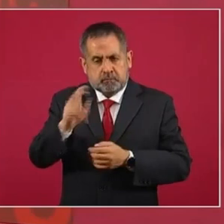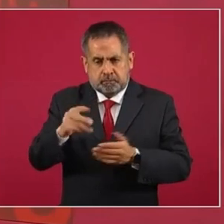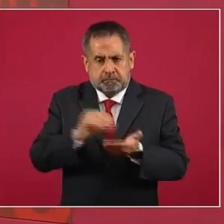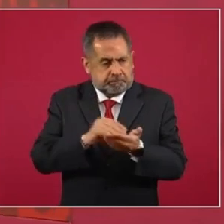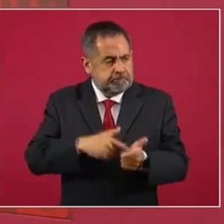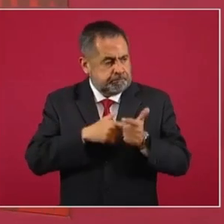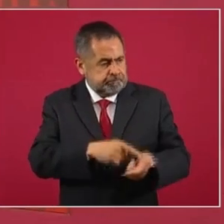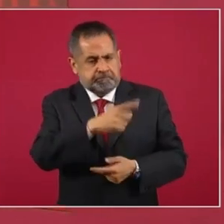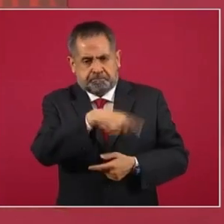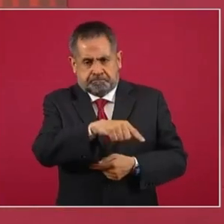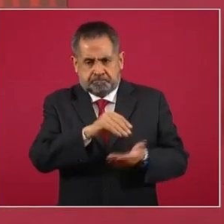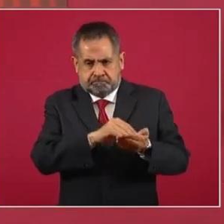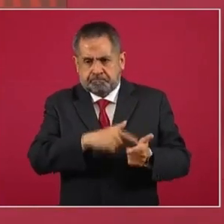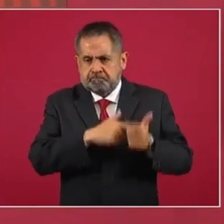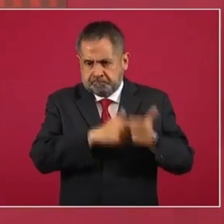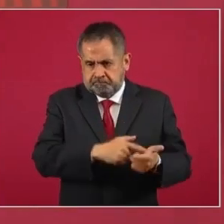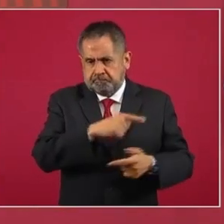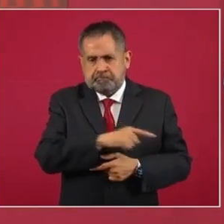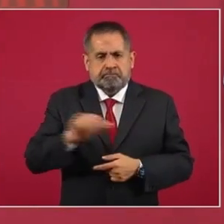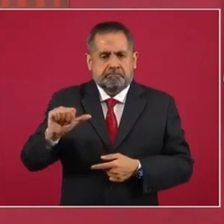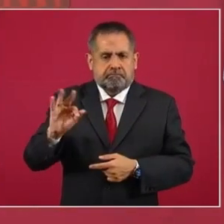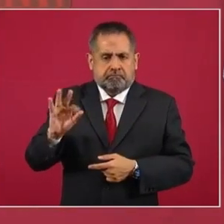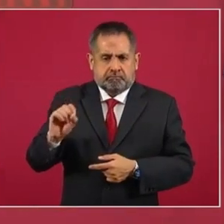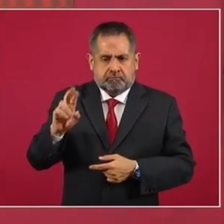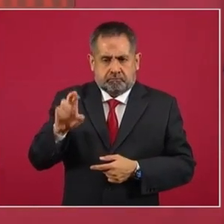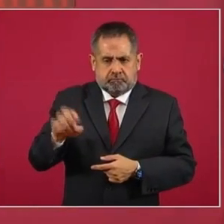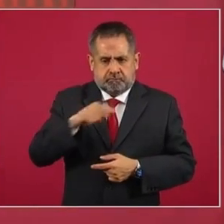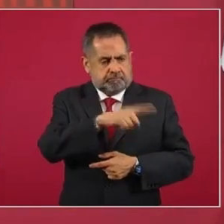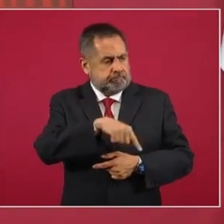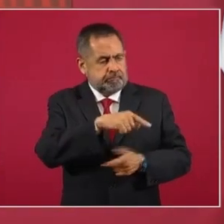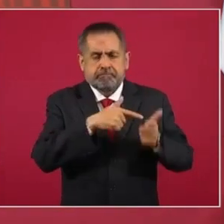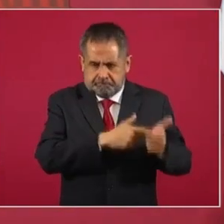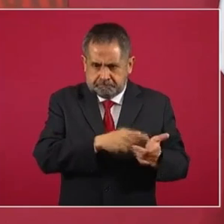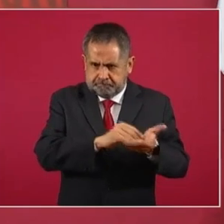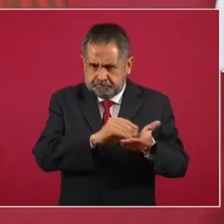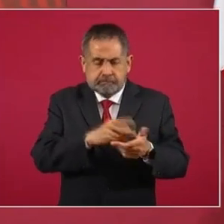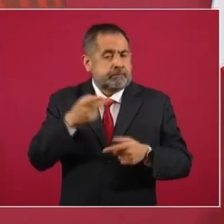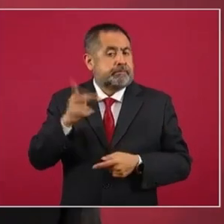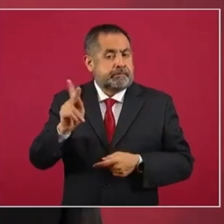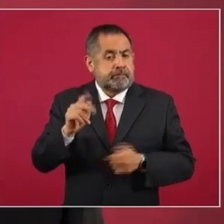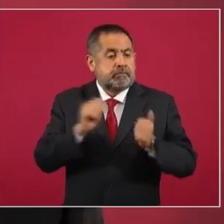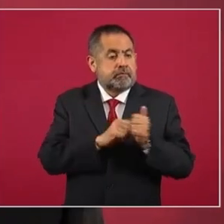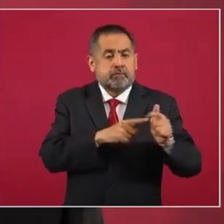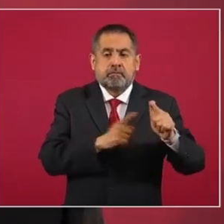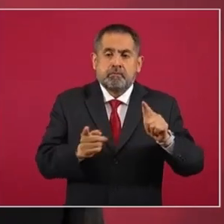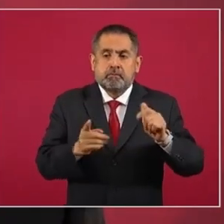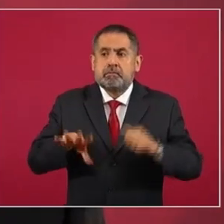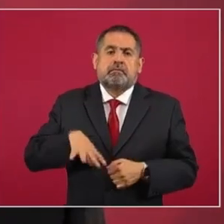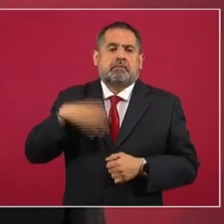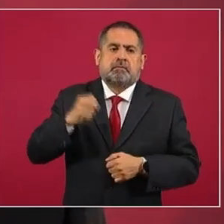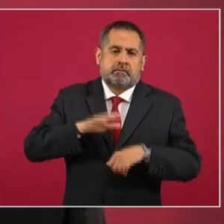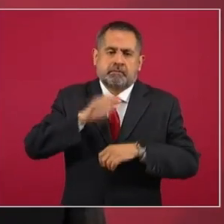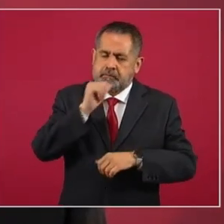estas administradoras, pero que no abusen